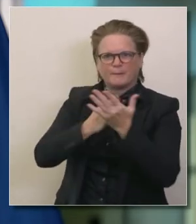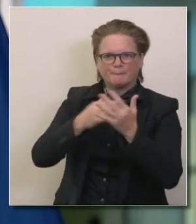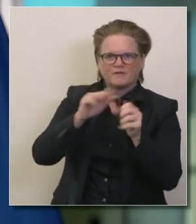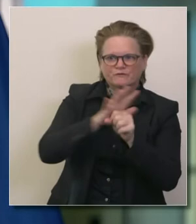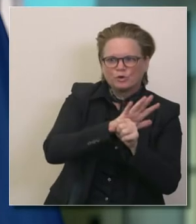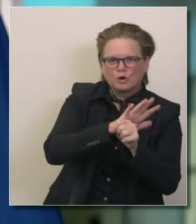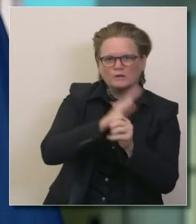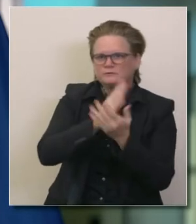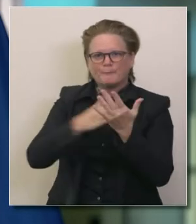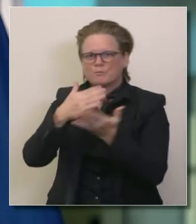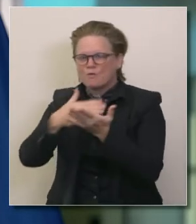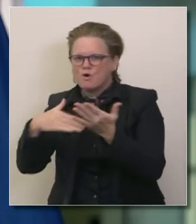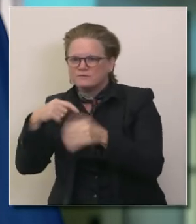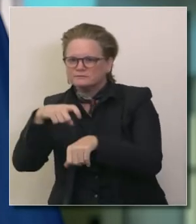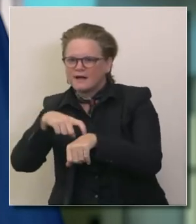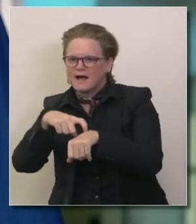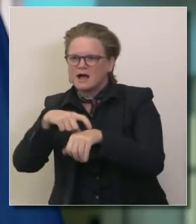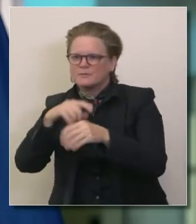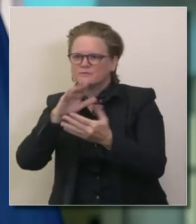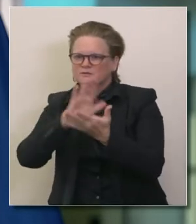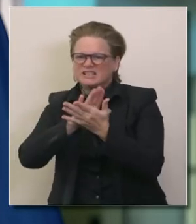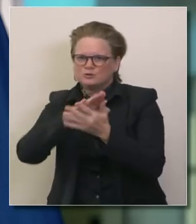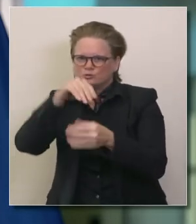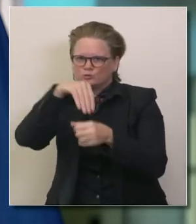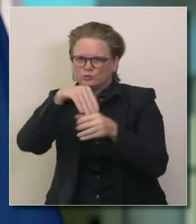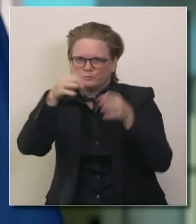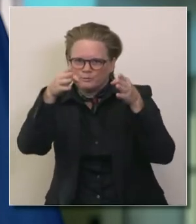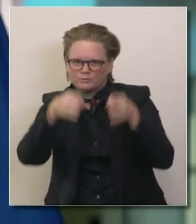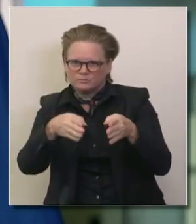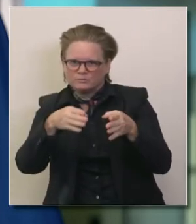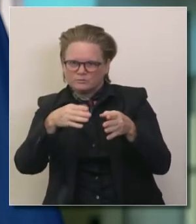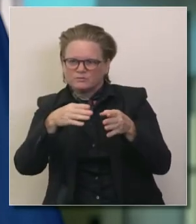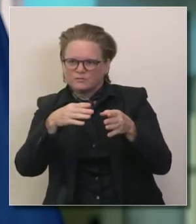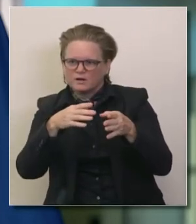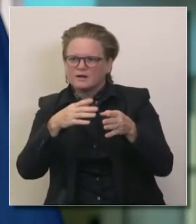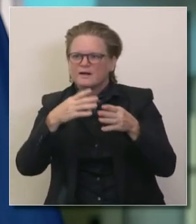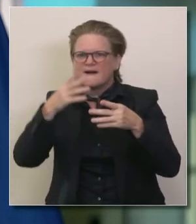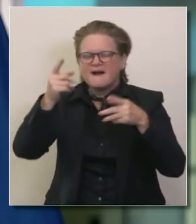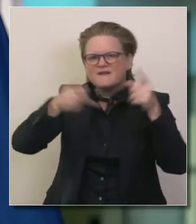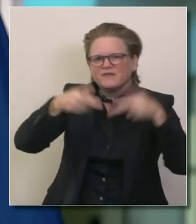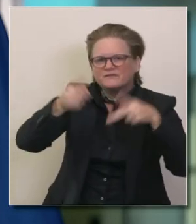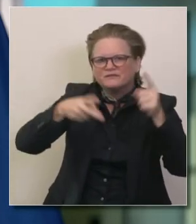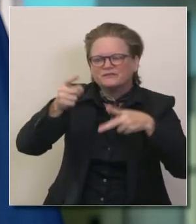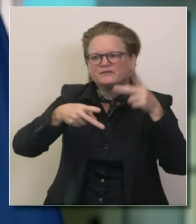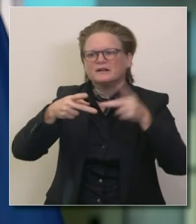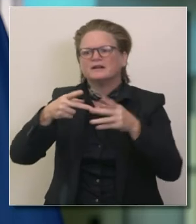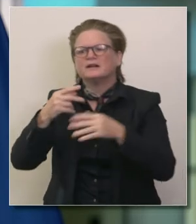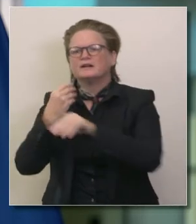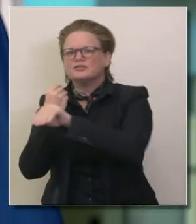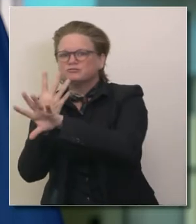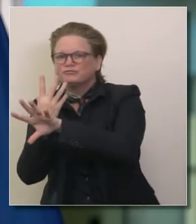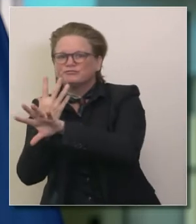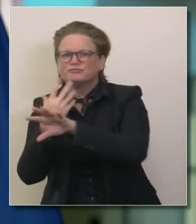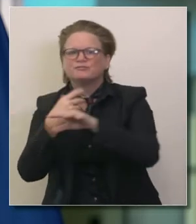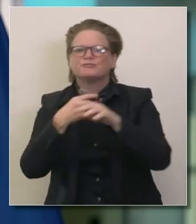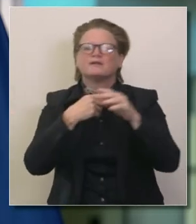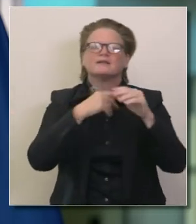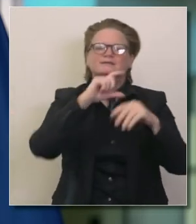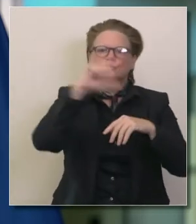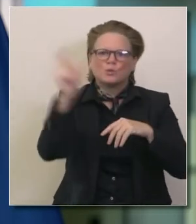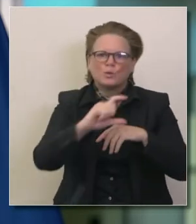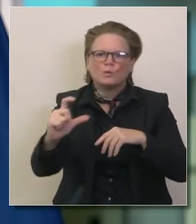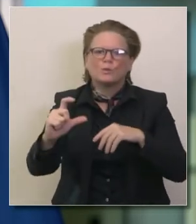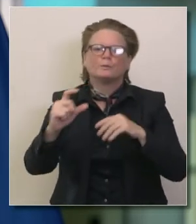escuelas que estaban operando tiempo completo o en parte por horas algunas de forma híbrida algunas en personas